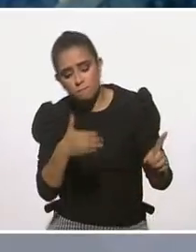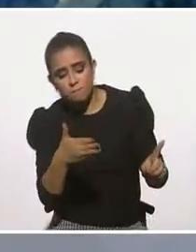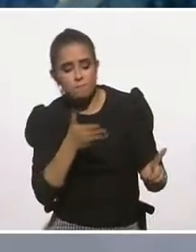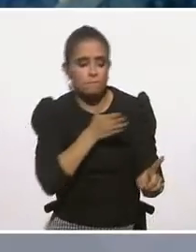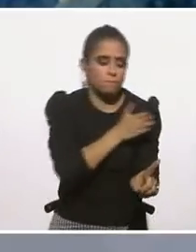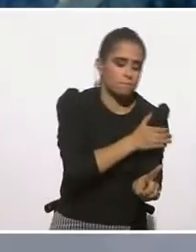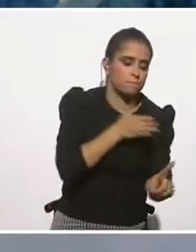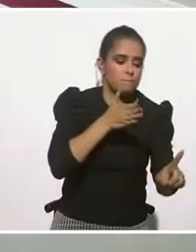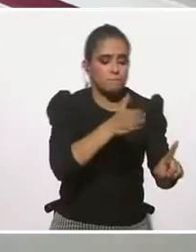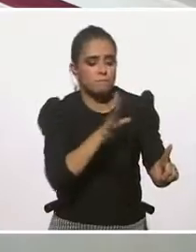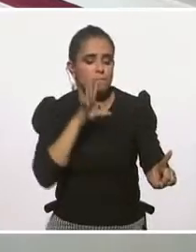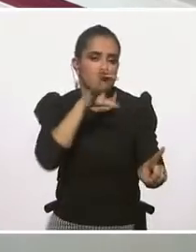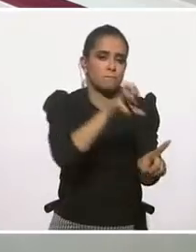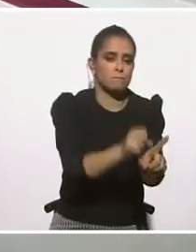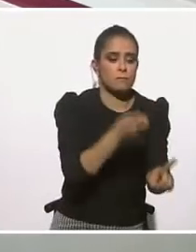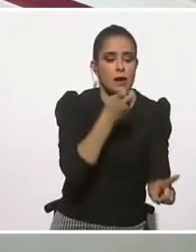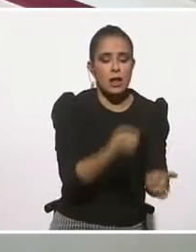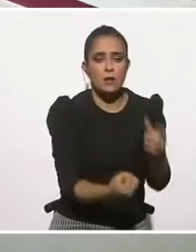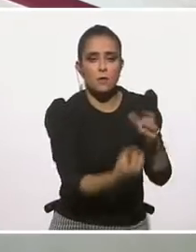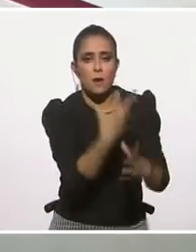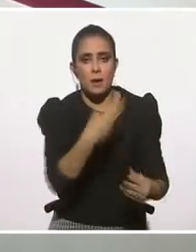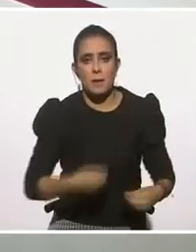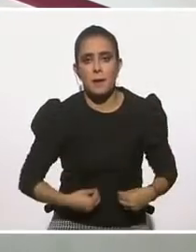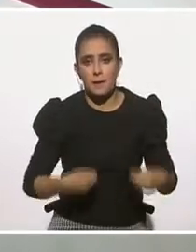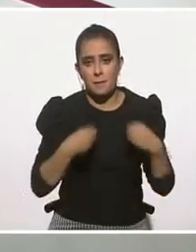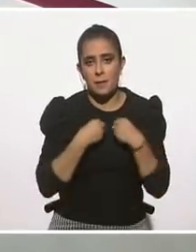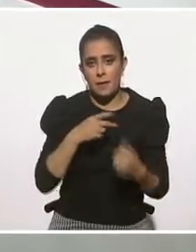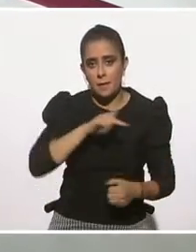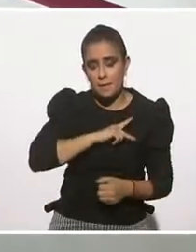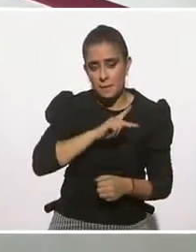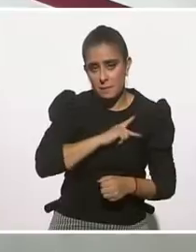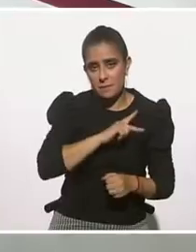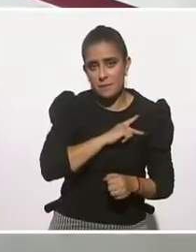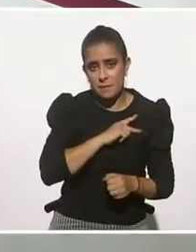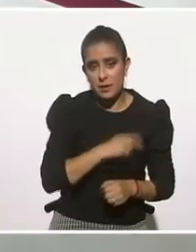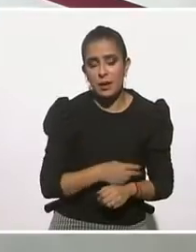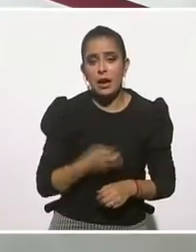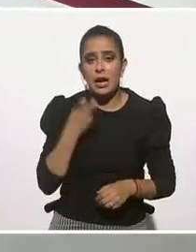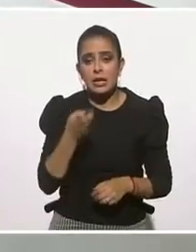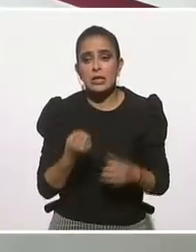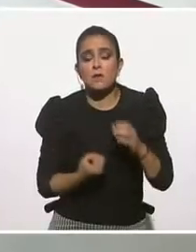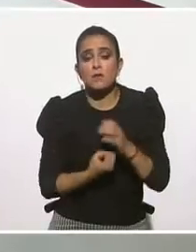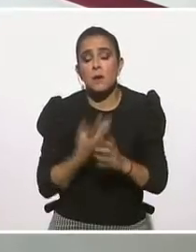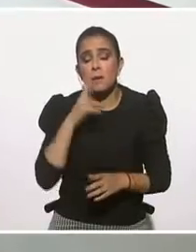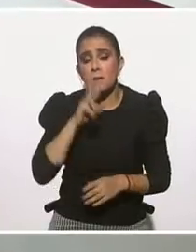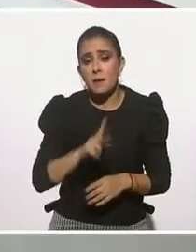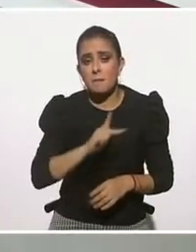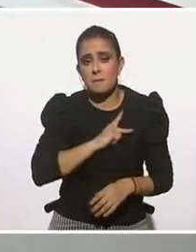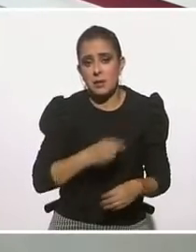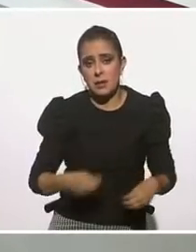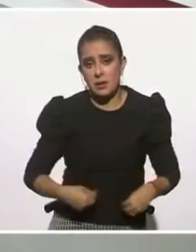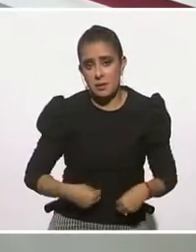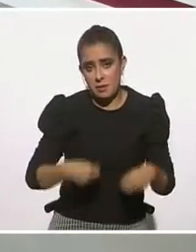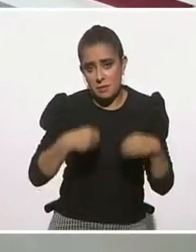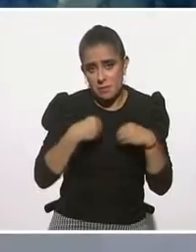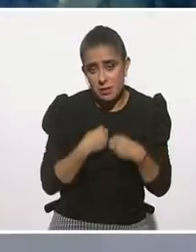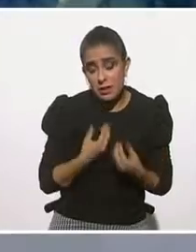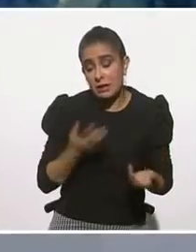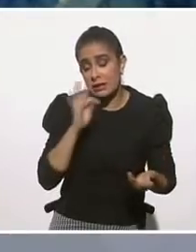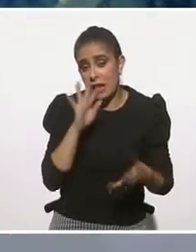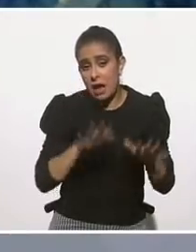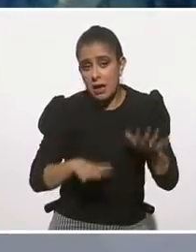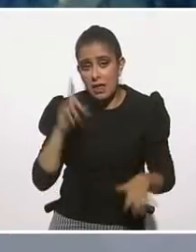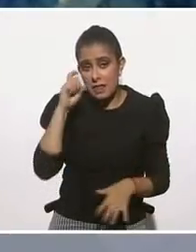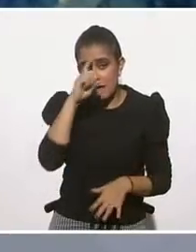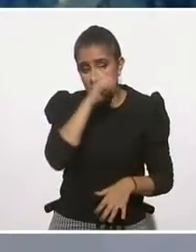nueva realidad, que para mí no es nueva normalidad, sino es una nueva realidad, una realidad compleja, ¿no?